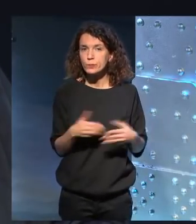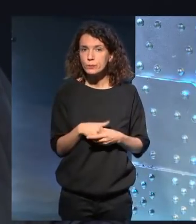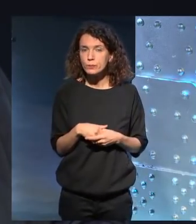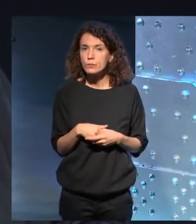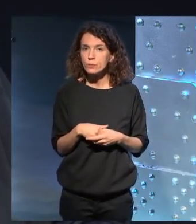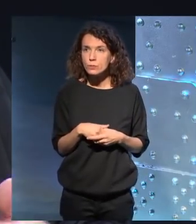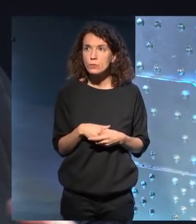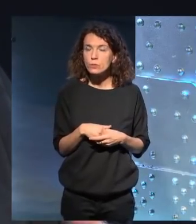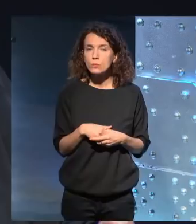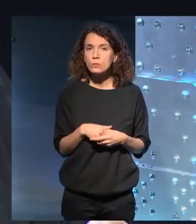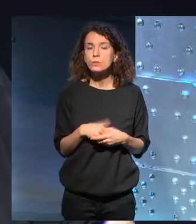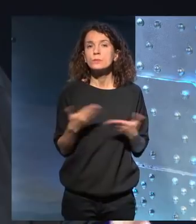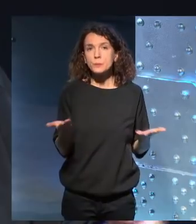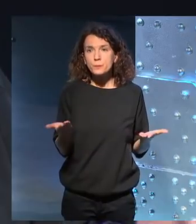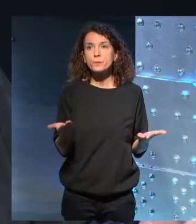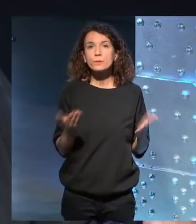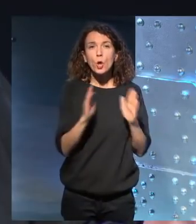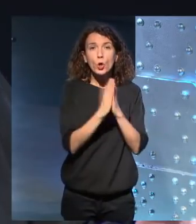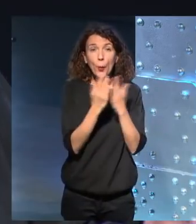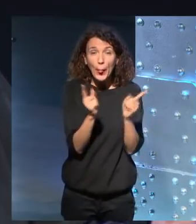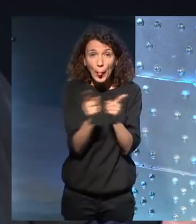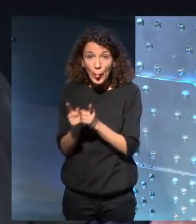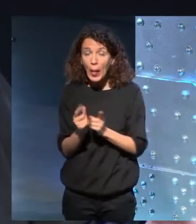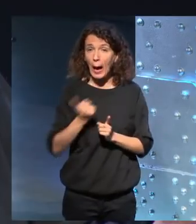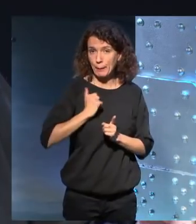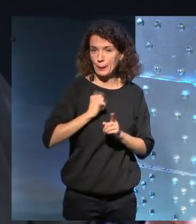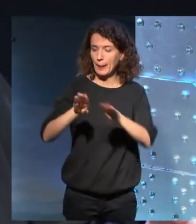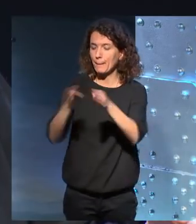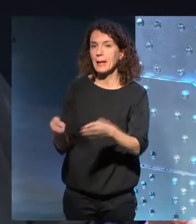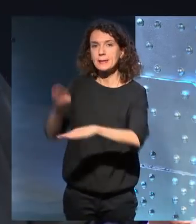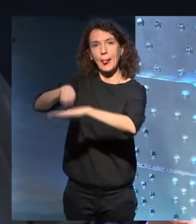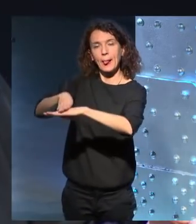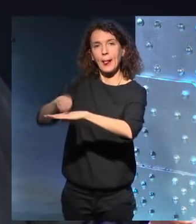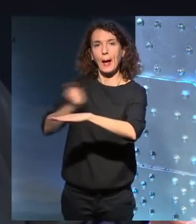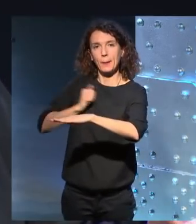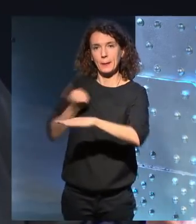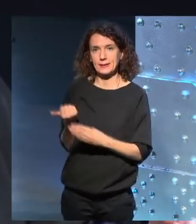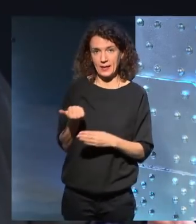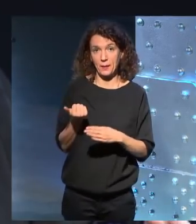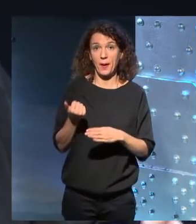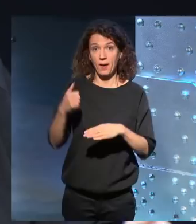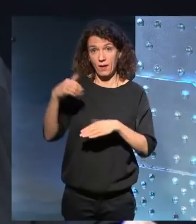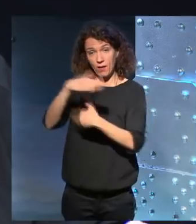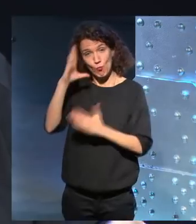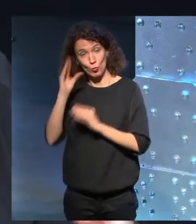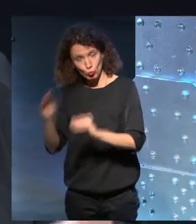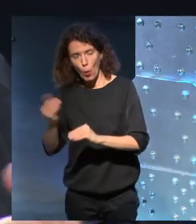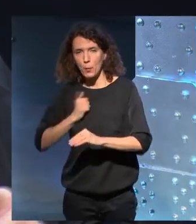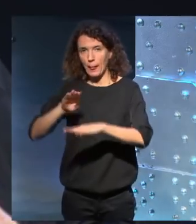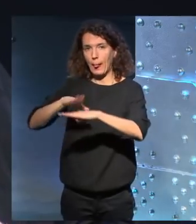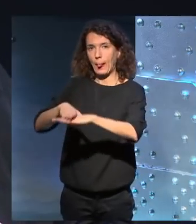Pero tomaba esas novelitas que estaban siempre en la mesa de luz del dormitorio de mis padres